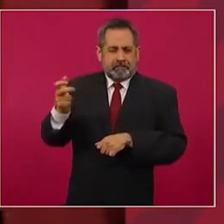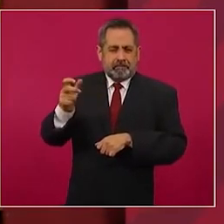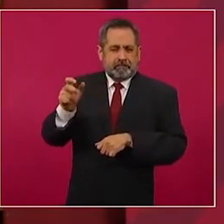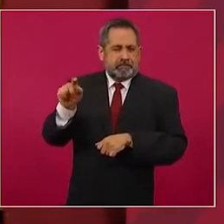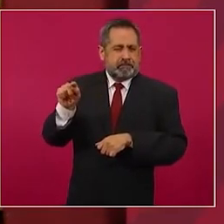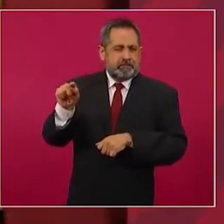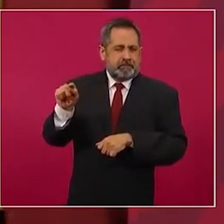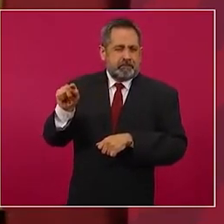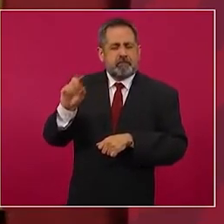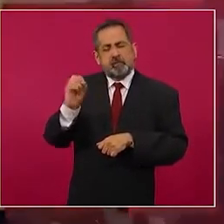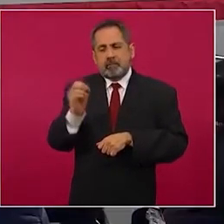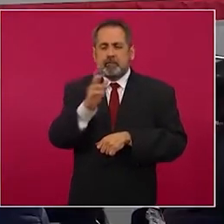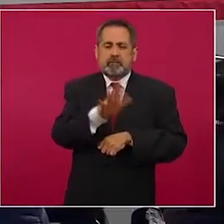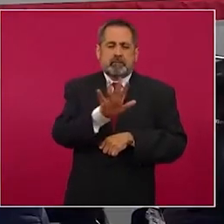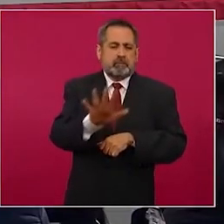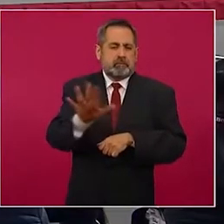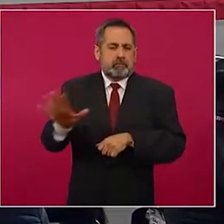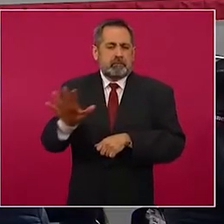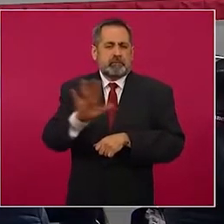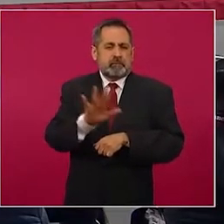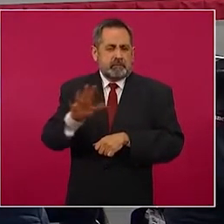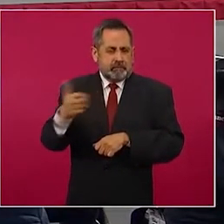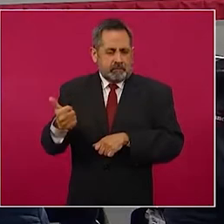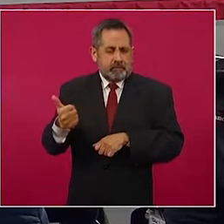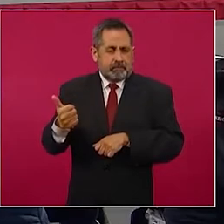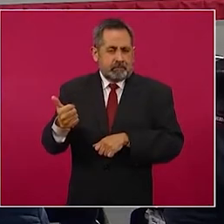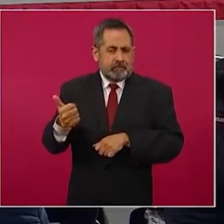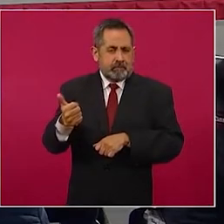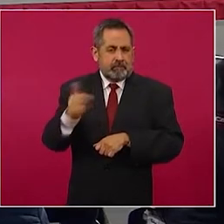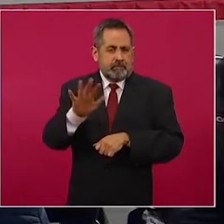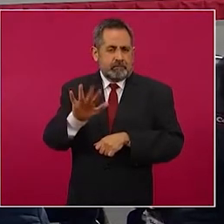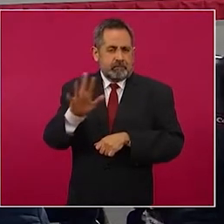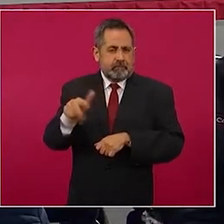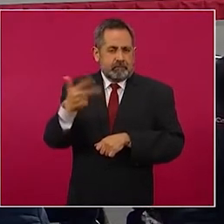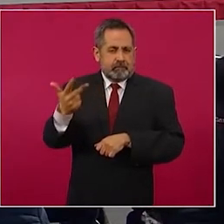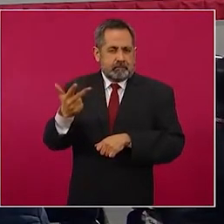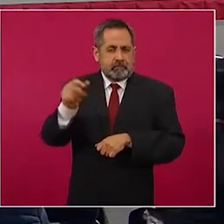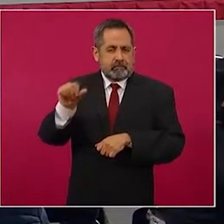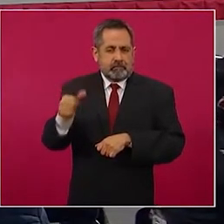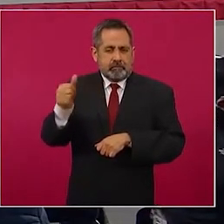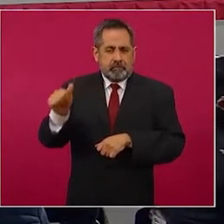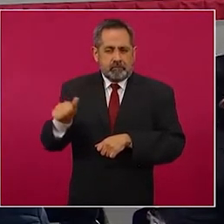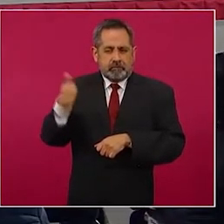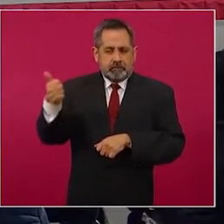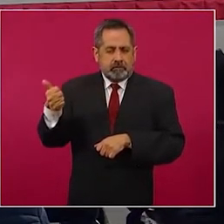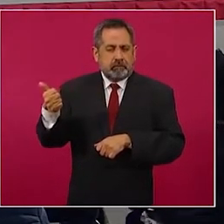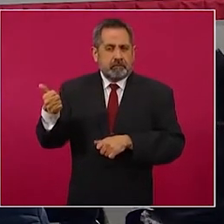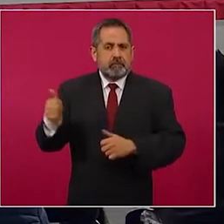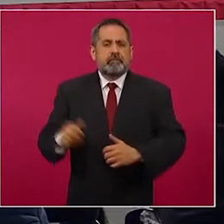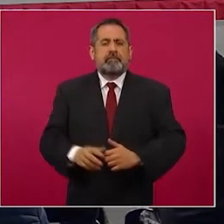o 55-56-58-1111.